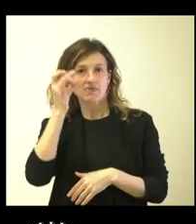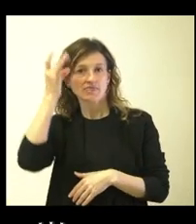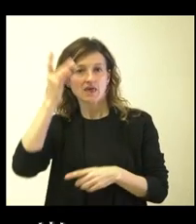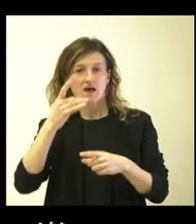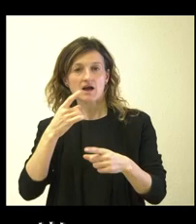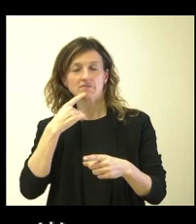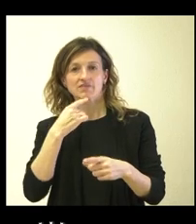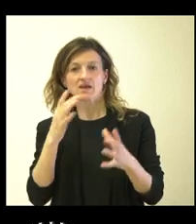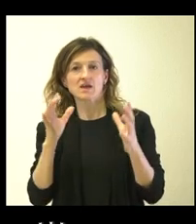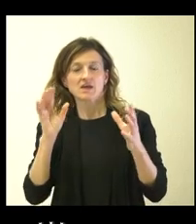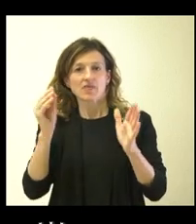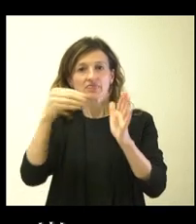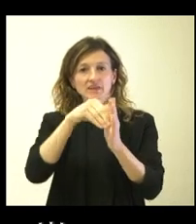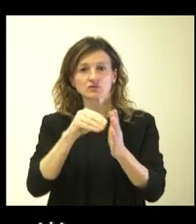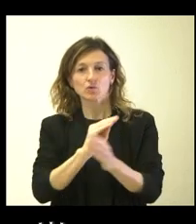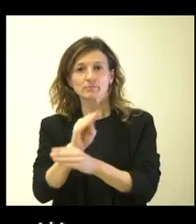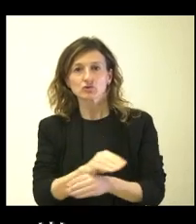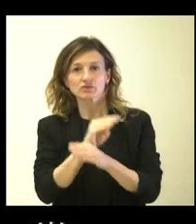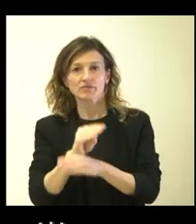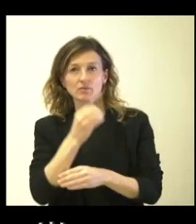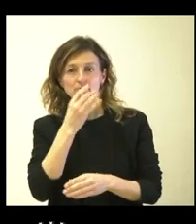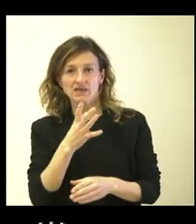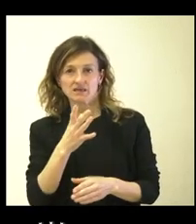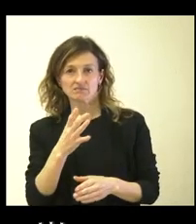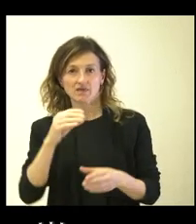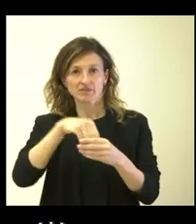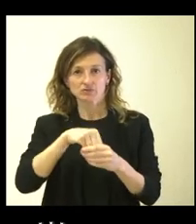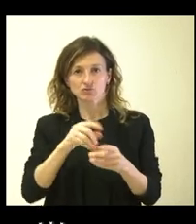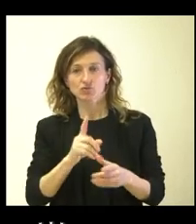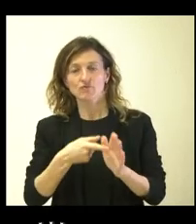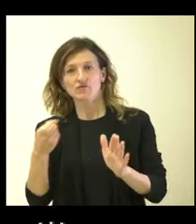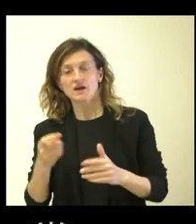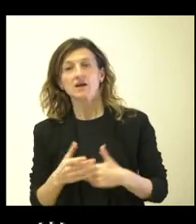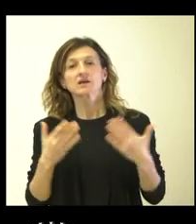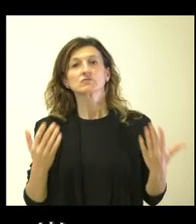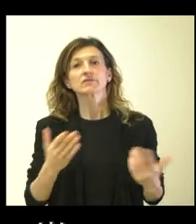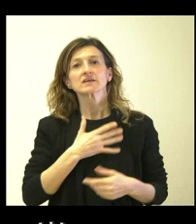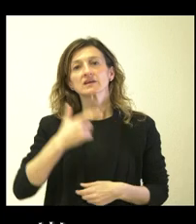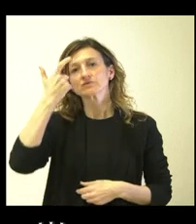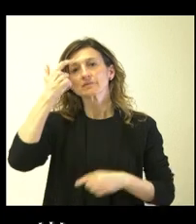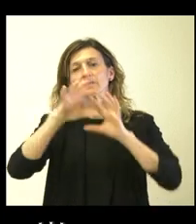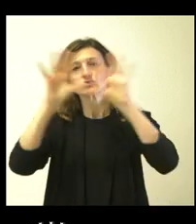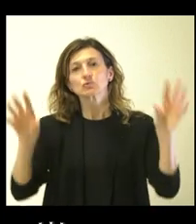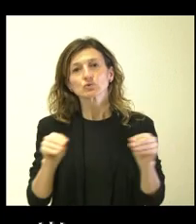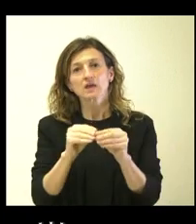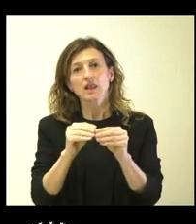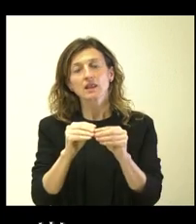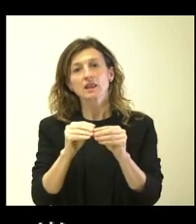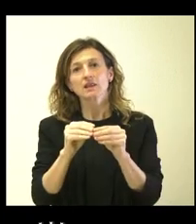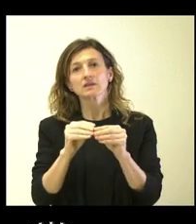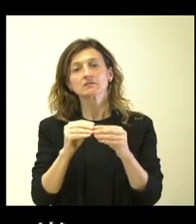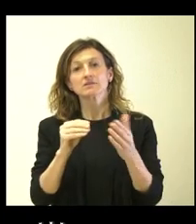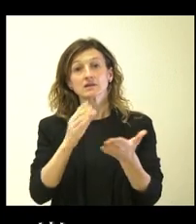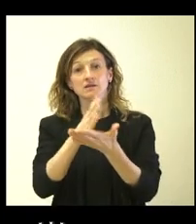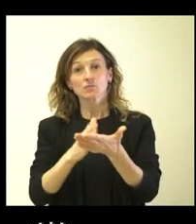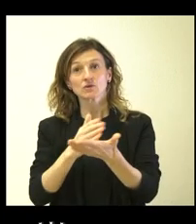no estarían dentro de la protección que el Bitcoin lleva. Querría saber si, finalmente, el total de la comunidad